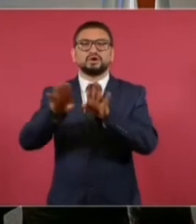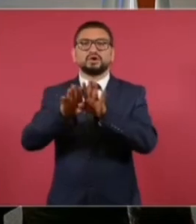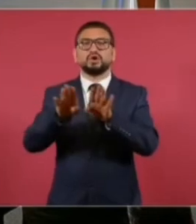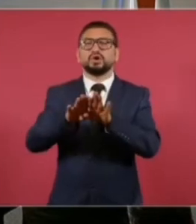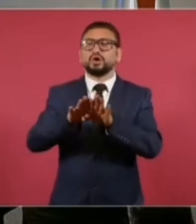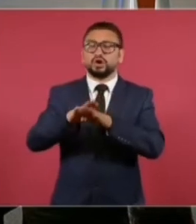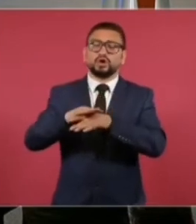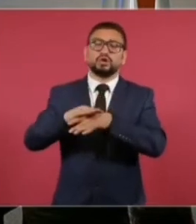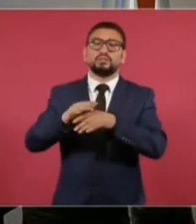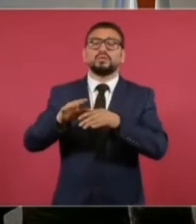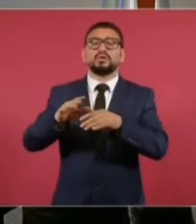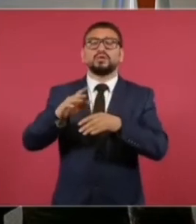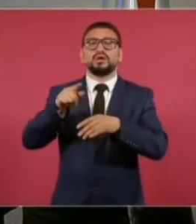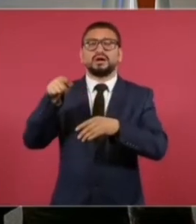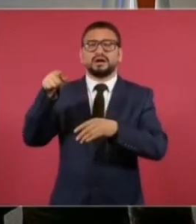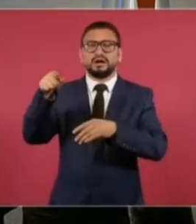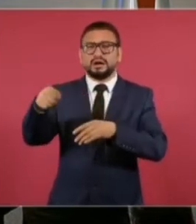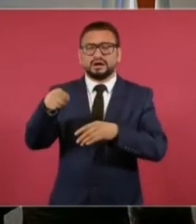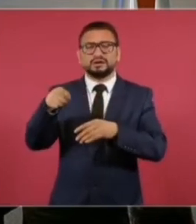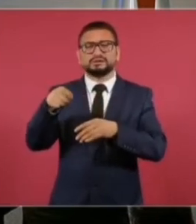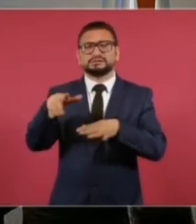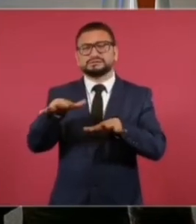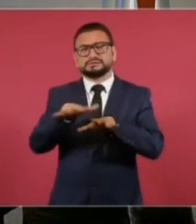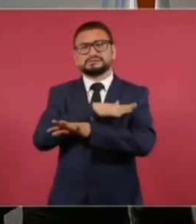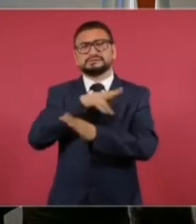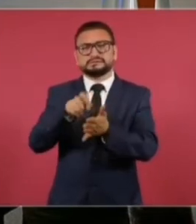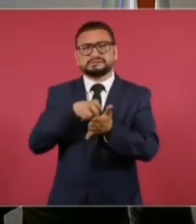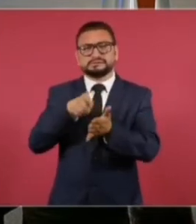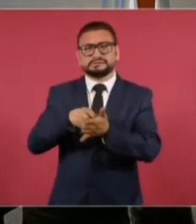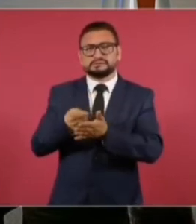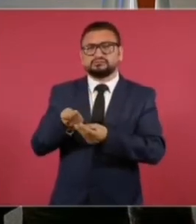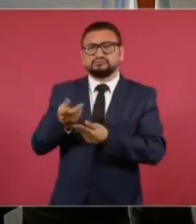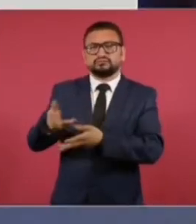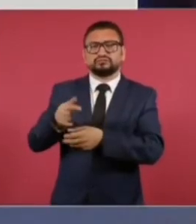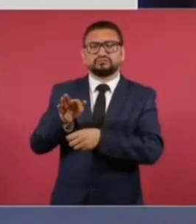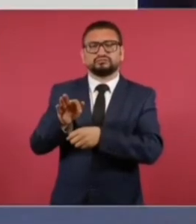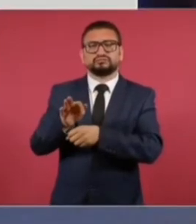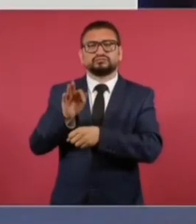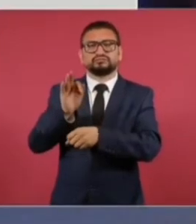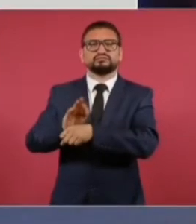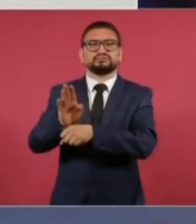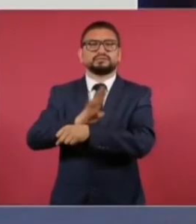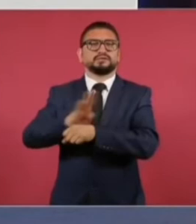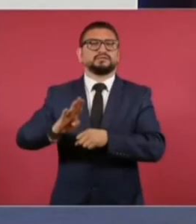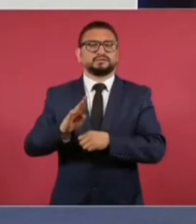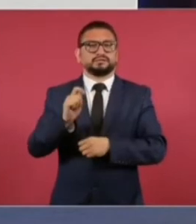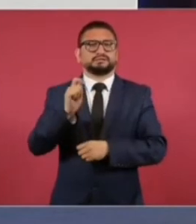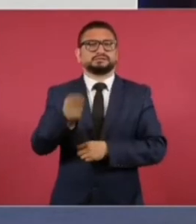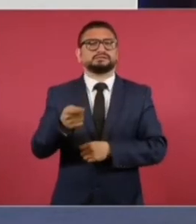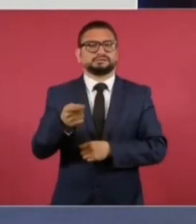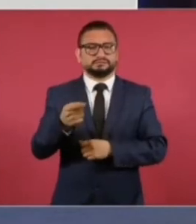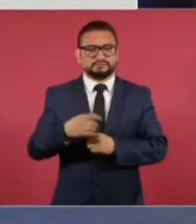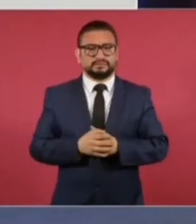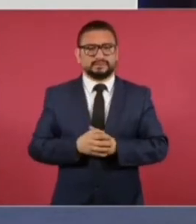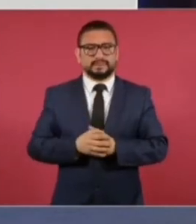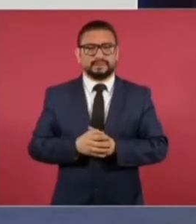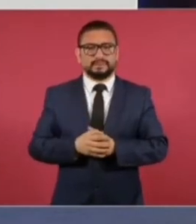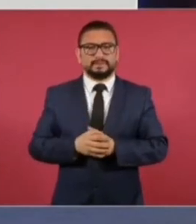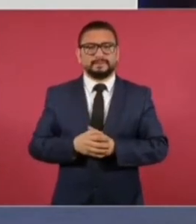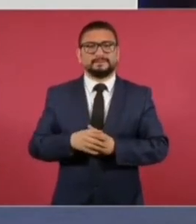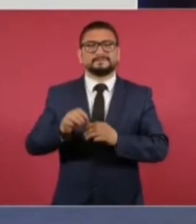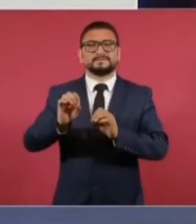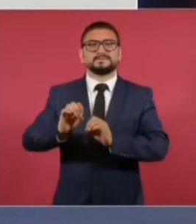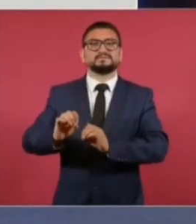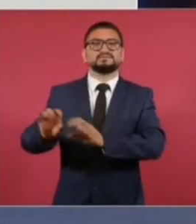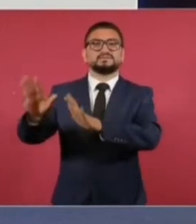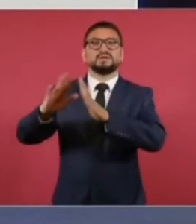de medida cautelar y esta situación de concederle